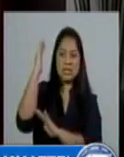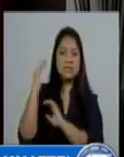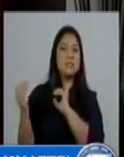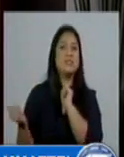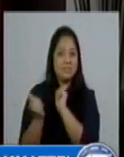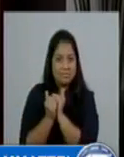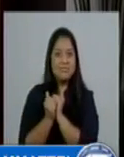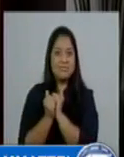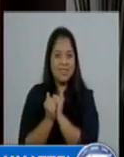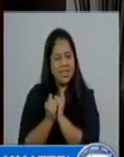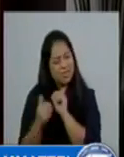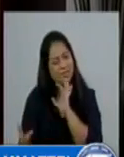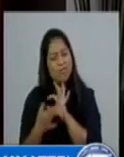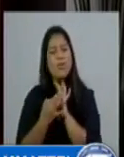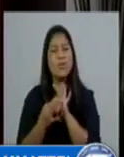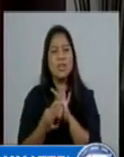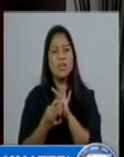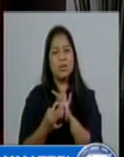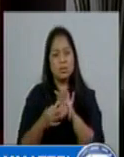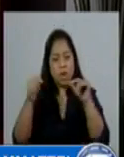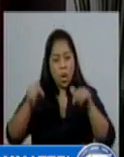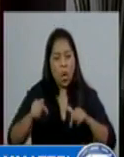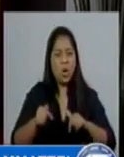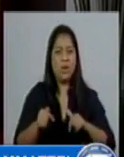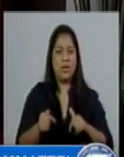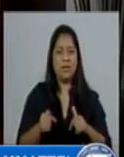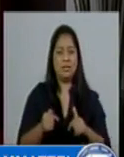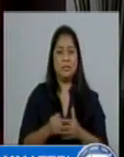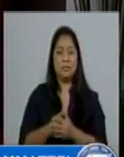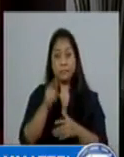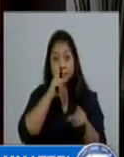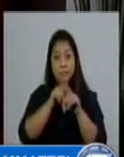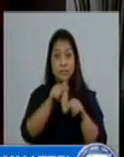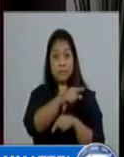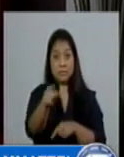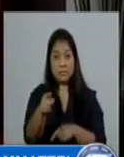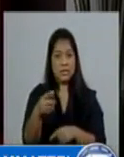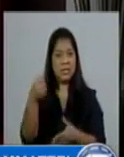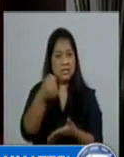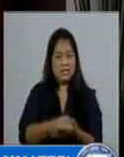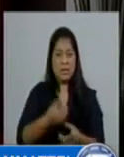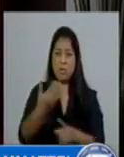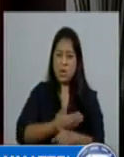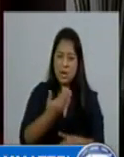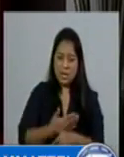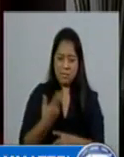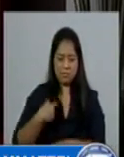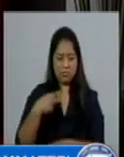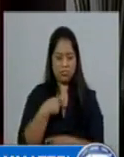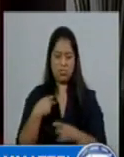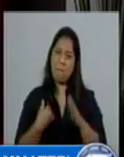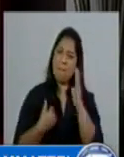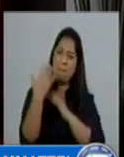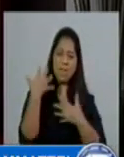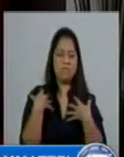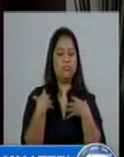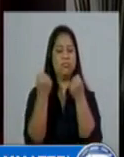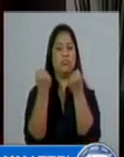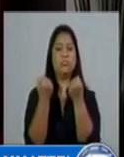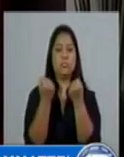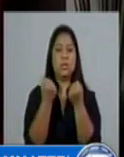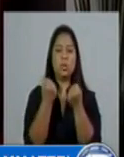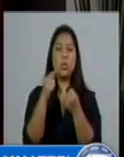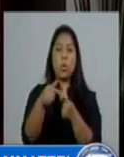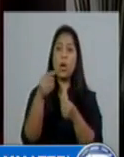Estamos unidos, hoy más que nunca, porque con cada golpe nos volvemos más fuertes. Con